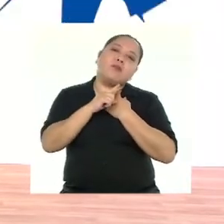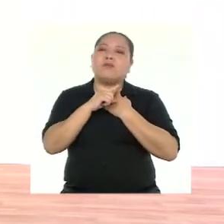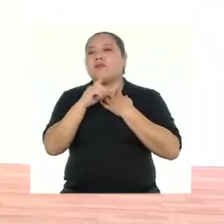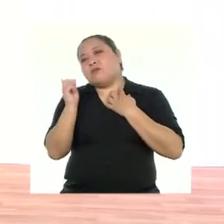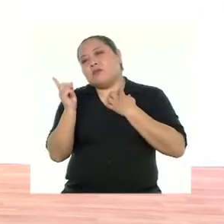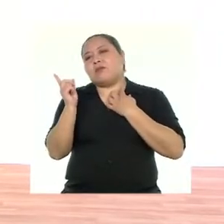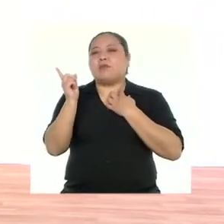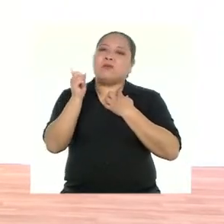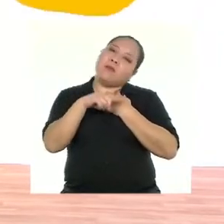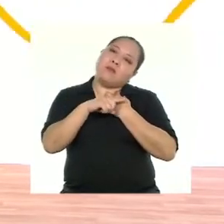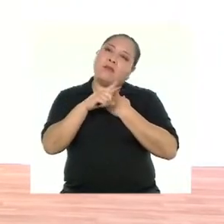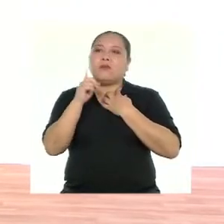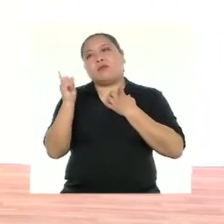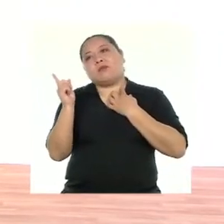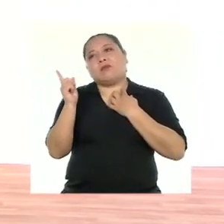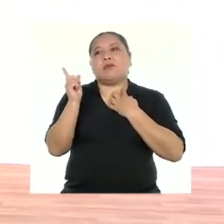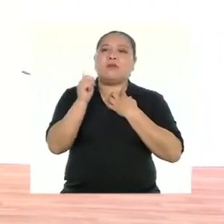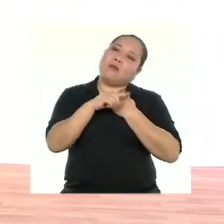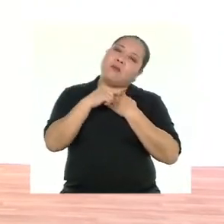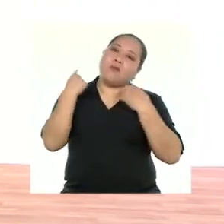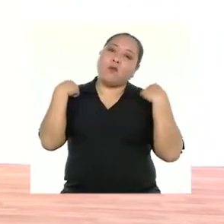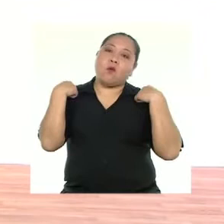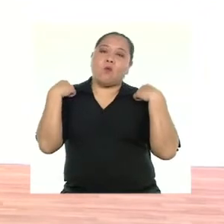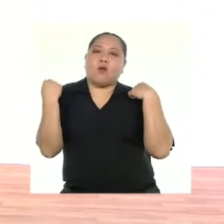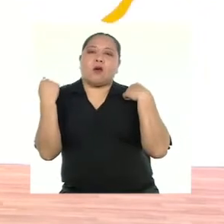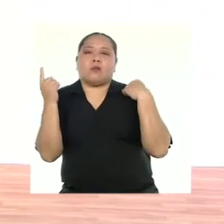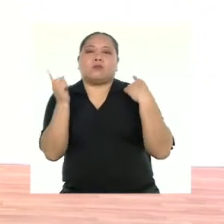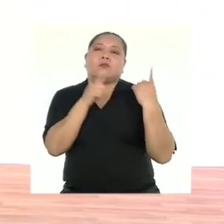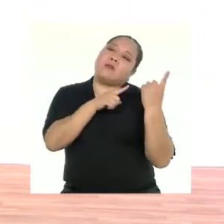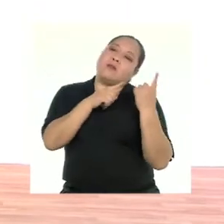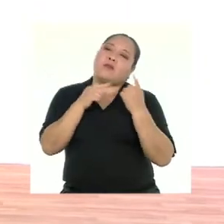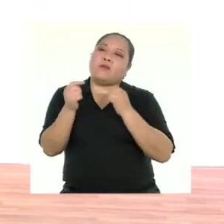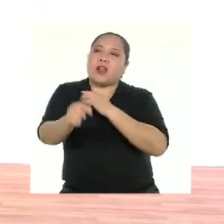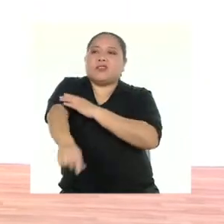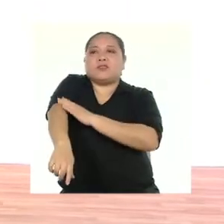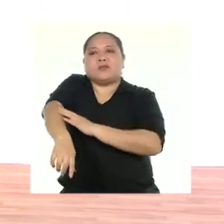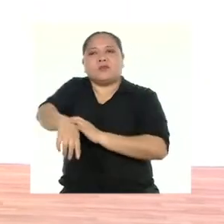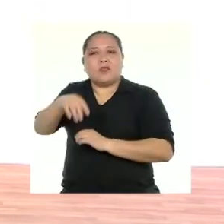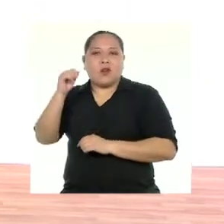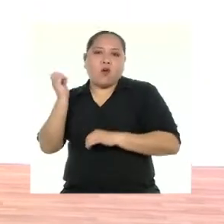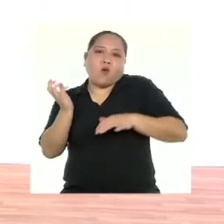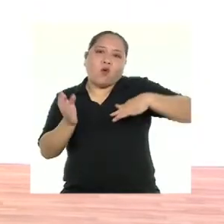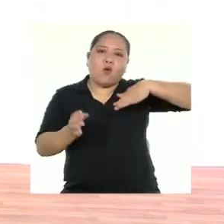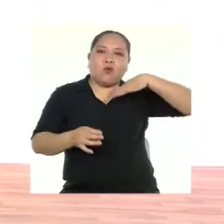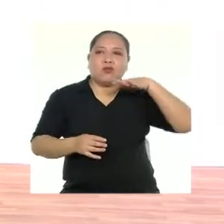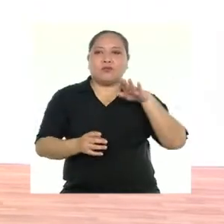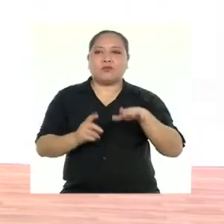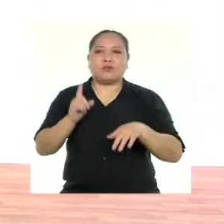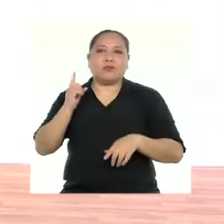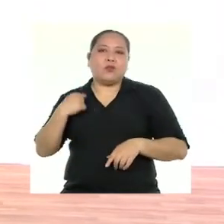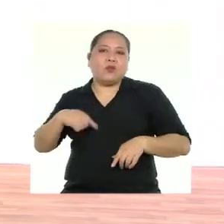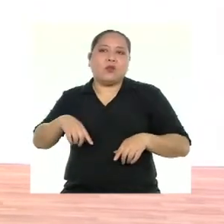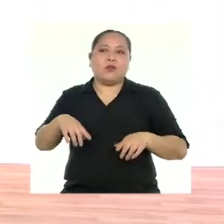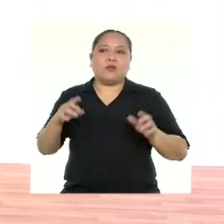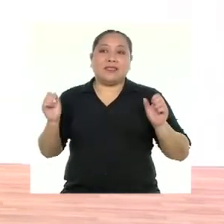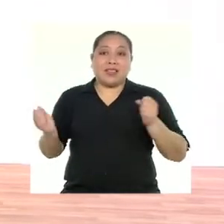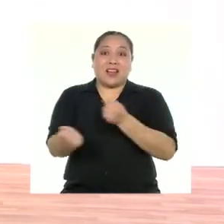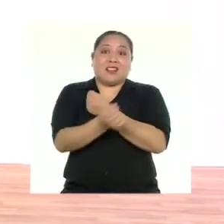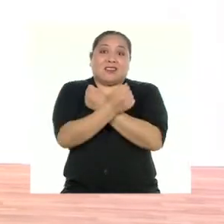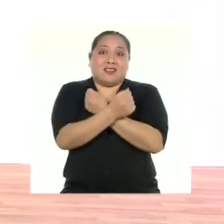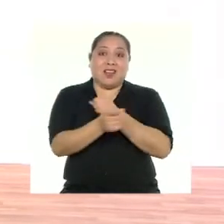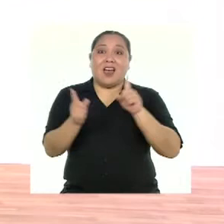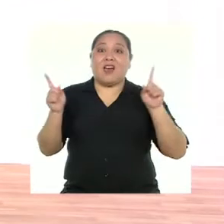Uno, dos, tres. Eso. Busca el movimiento. Y ahora abrazo. Uno y dos. Y cierro.